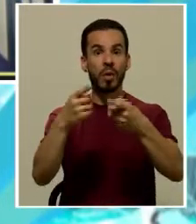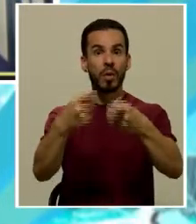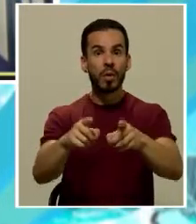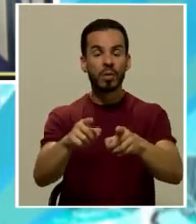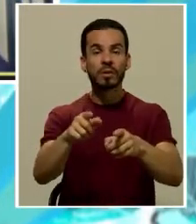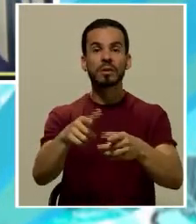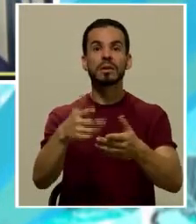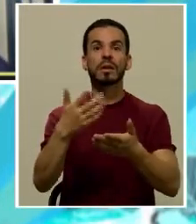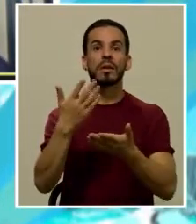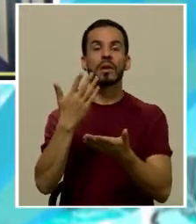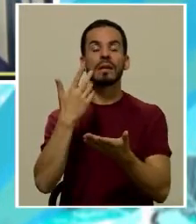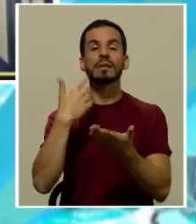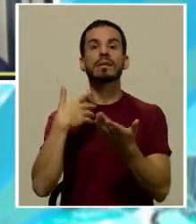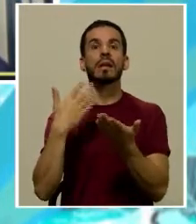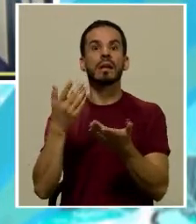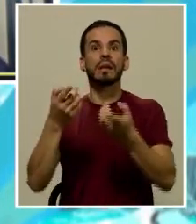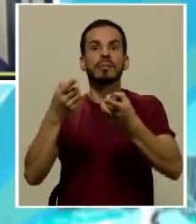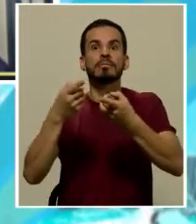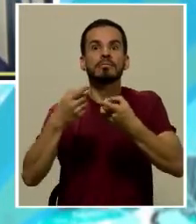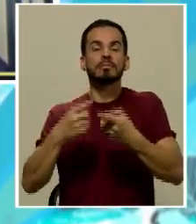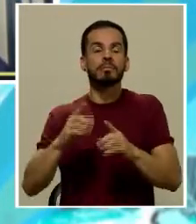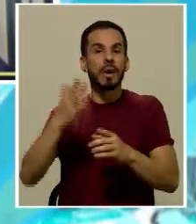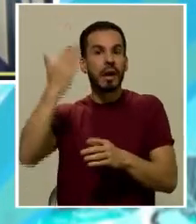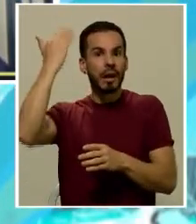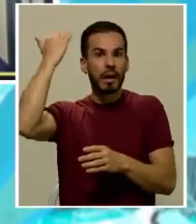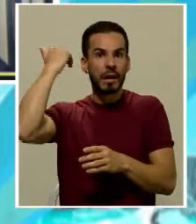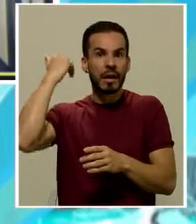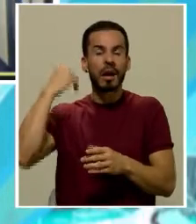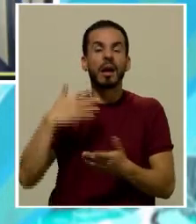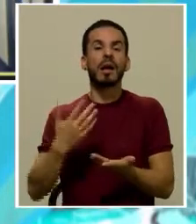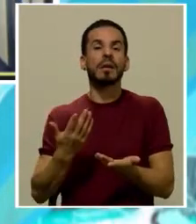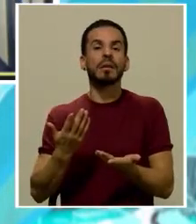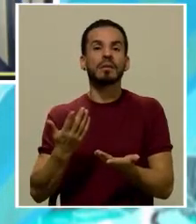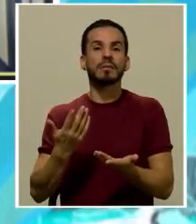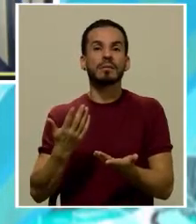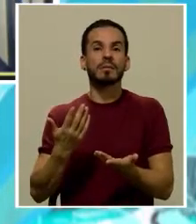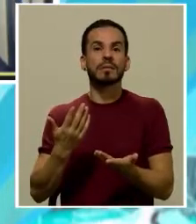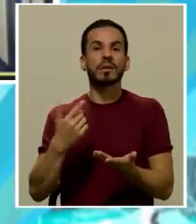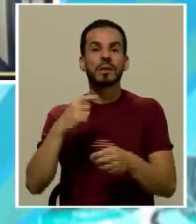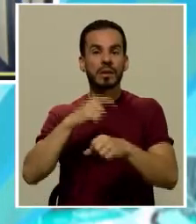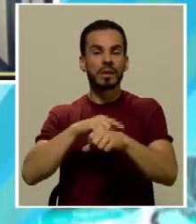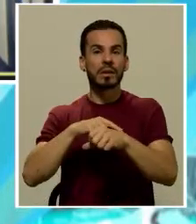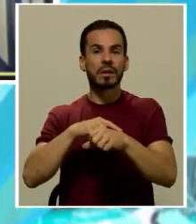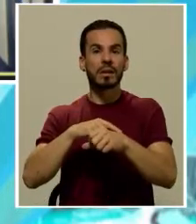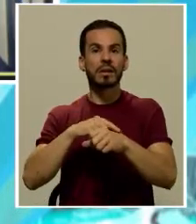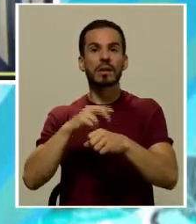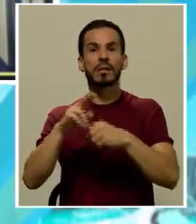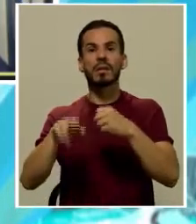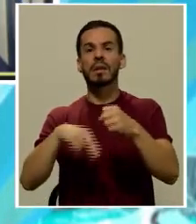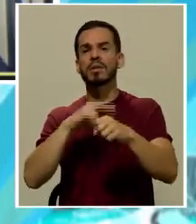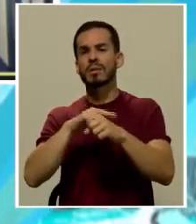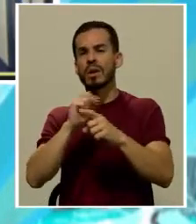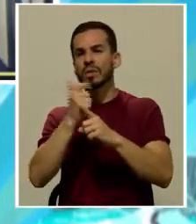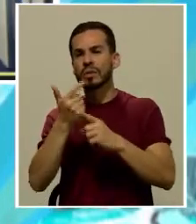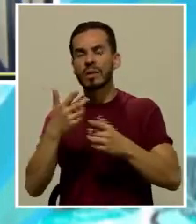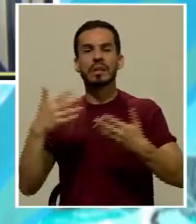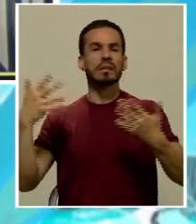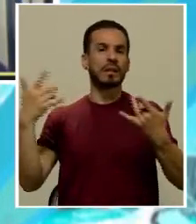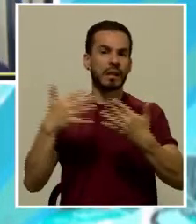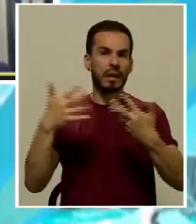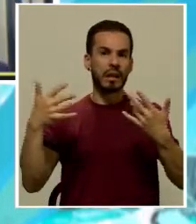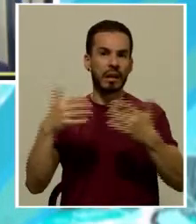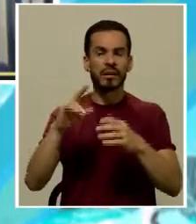de los desmanes que ocurrieron durante el periodo nacional socialista y durante la